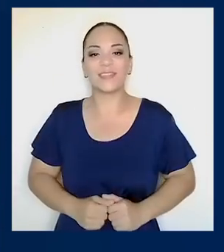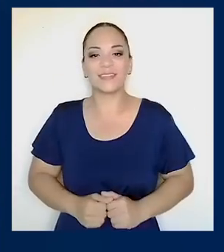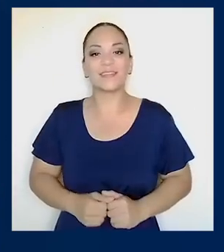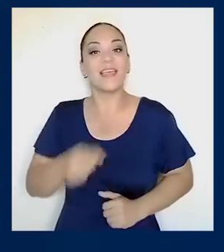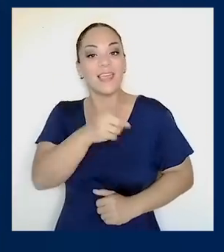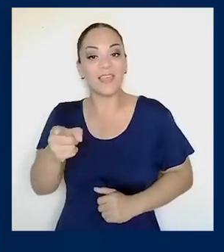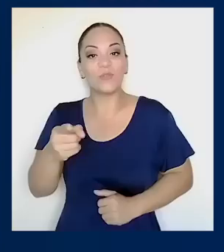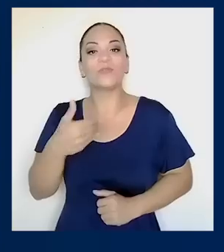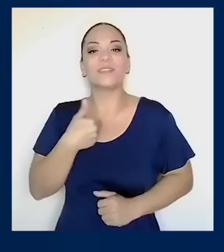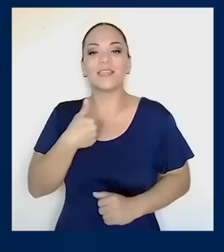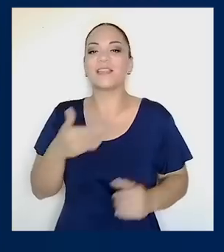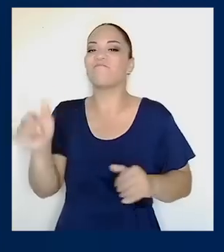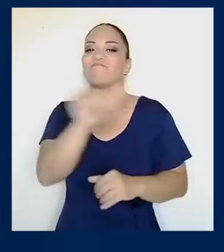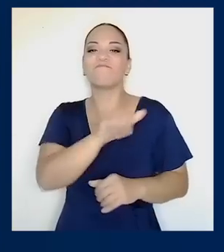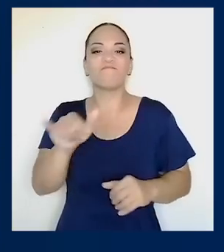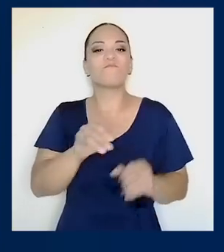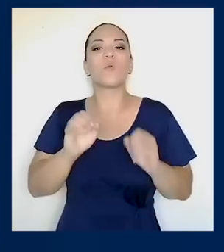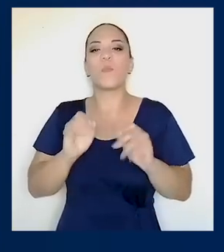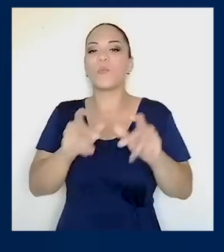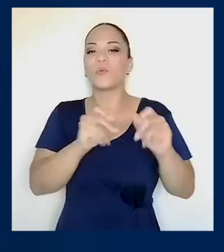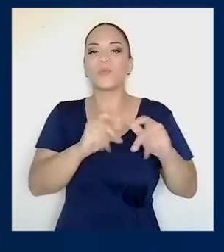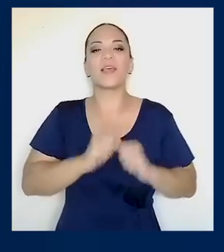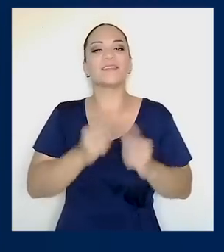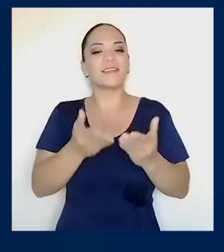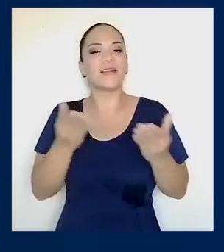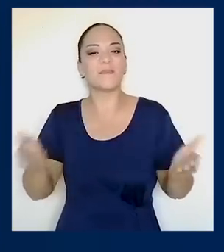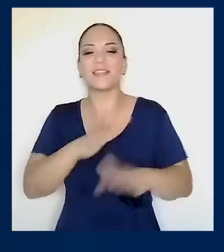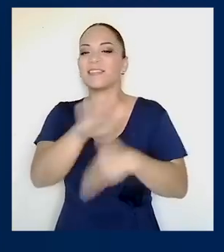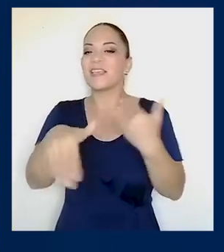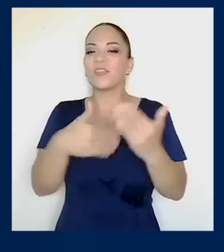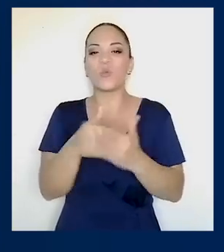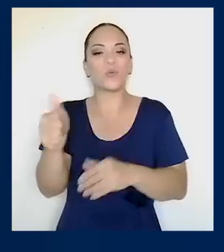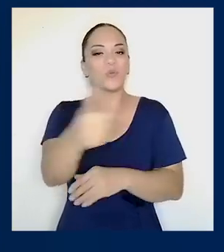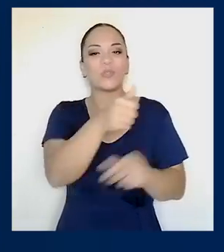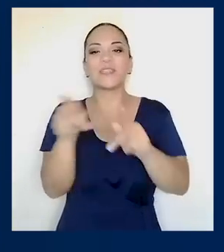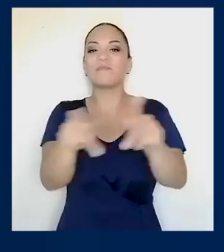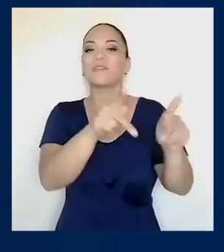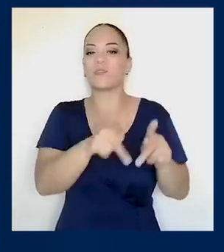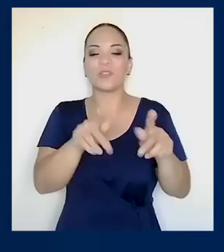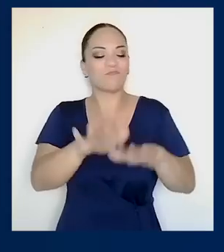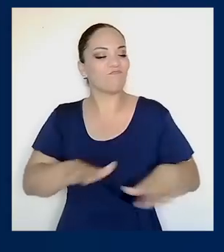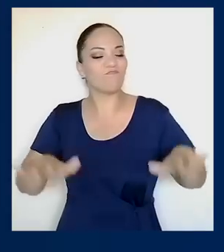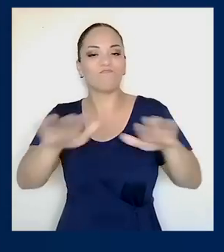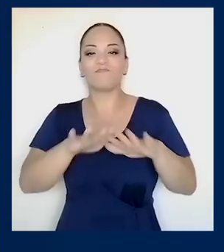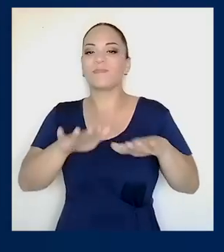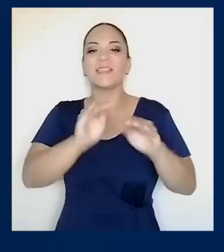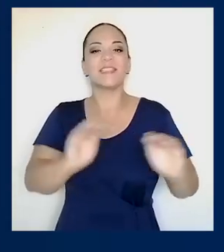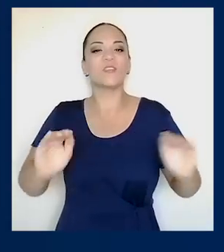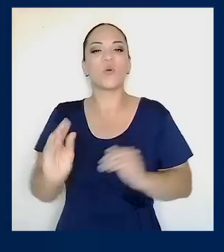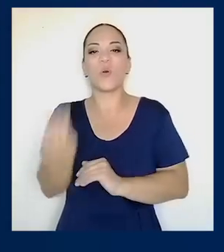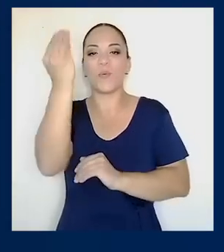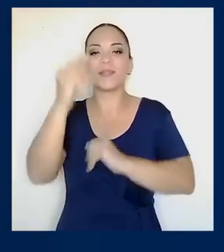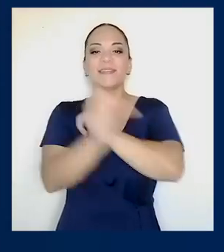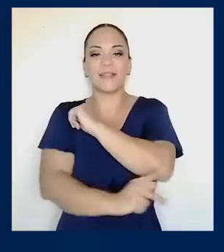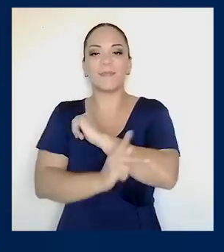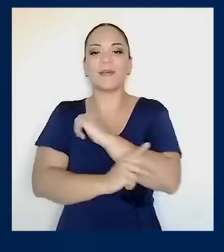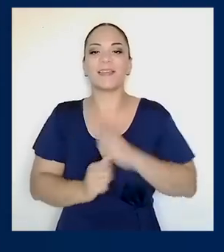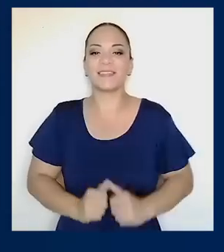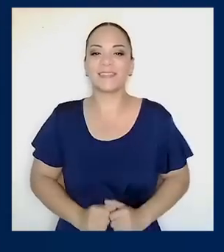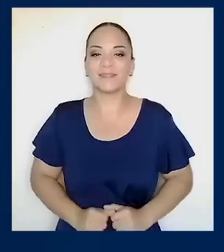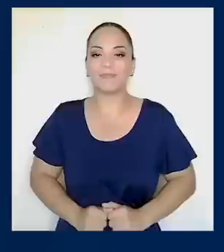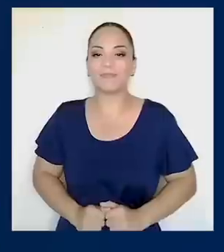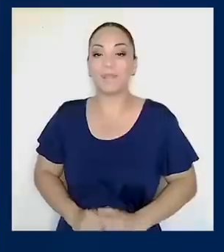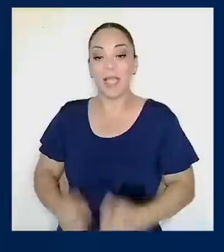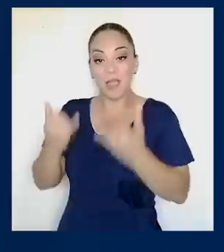tener exactamente las mismas posibilidades y herramientas que todos los demás niños y jóvenes de este país.